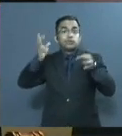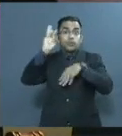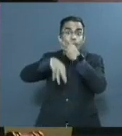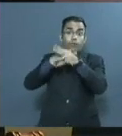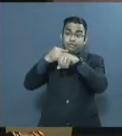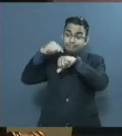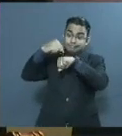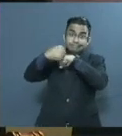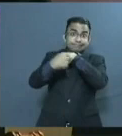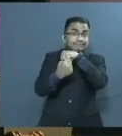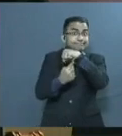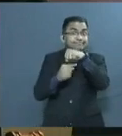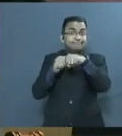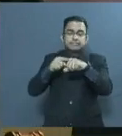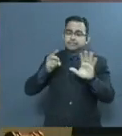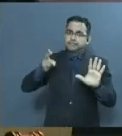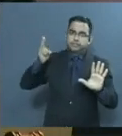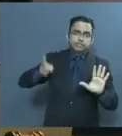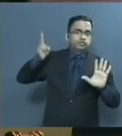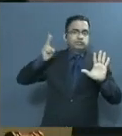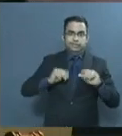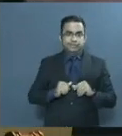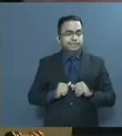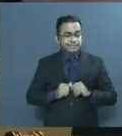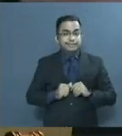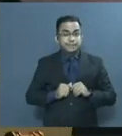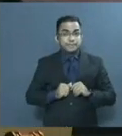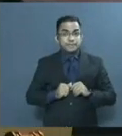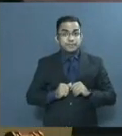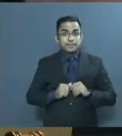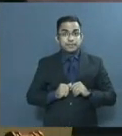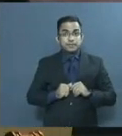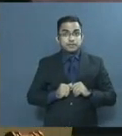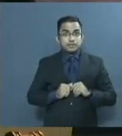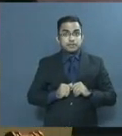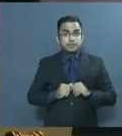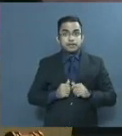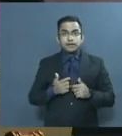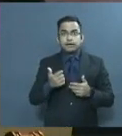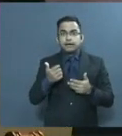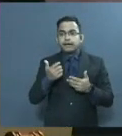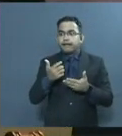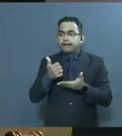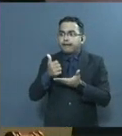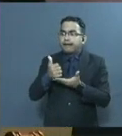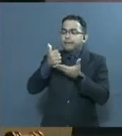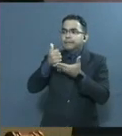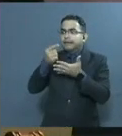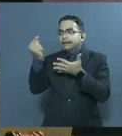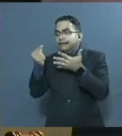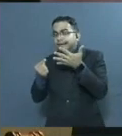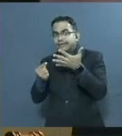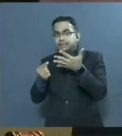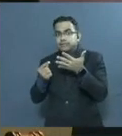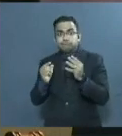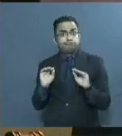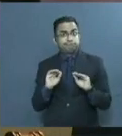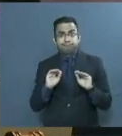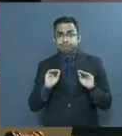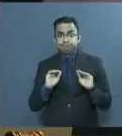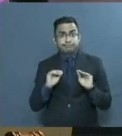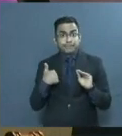no tiene precedentes. No hubo recursos adicionales. Ni tampoco